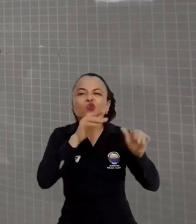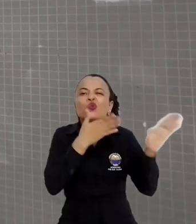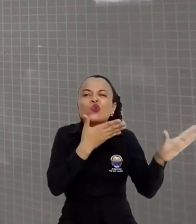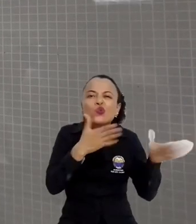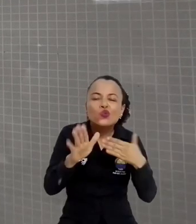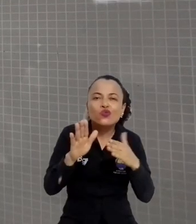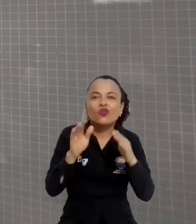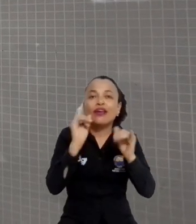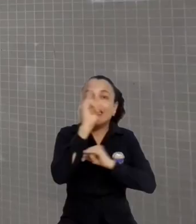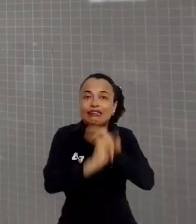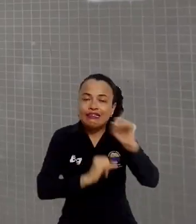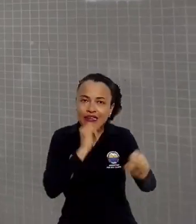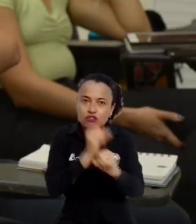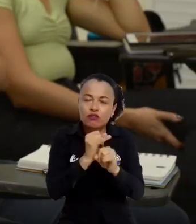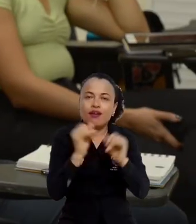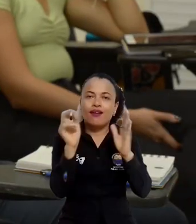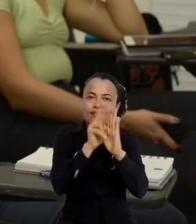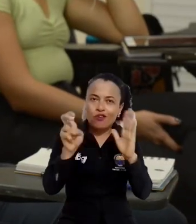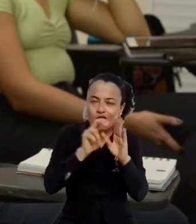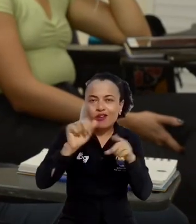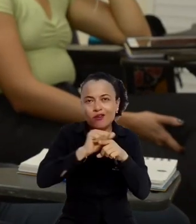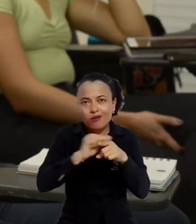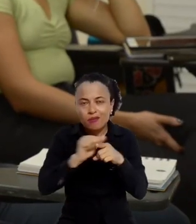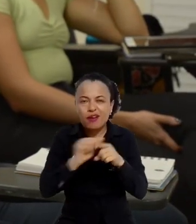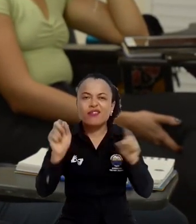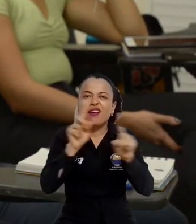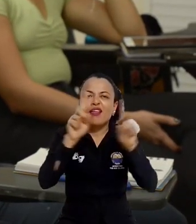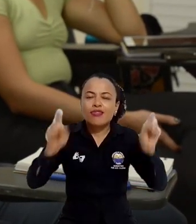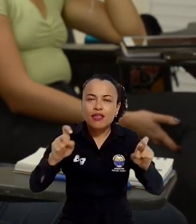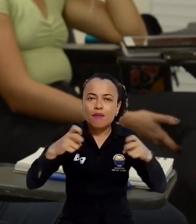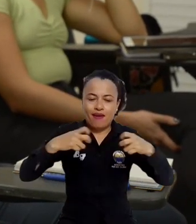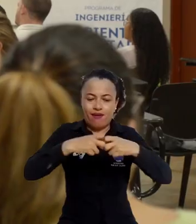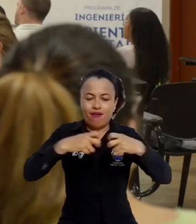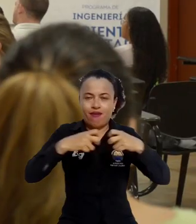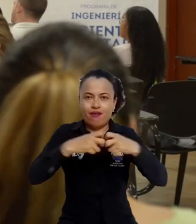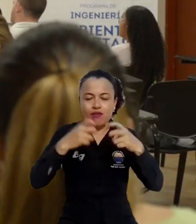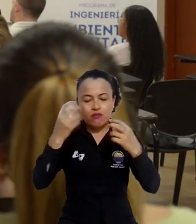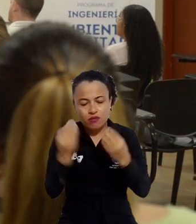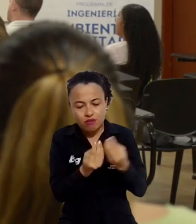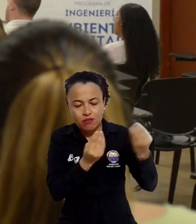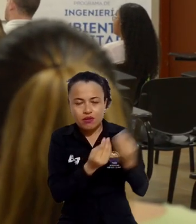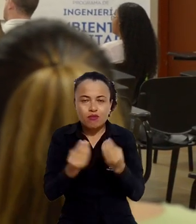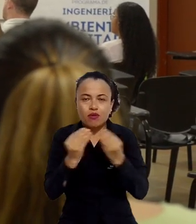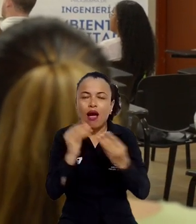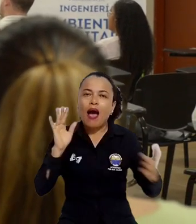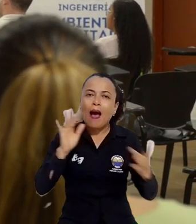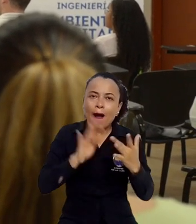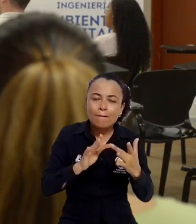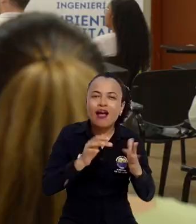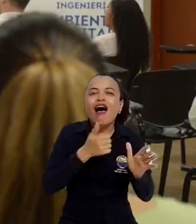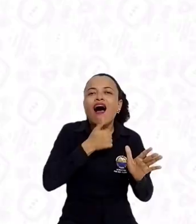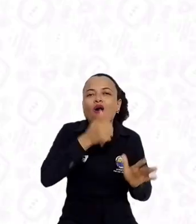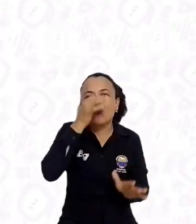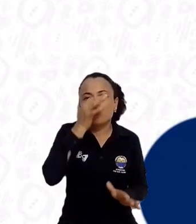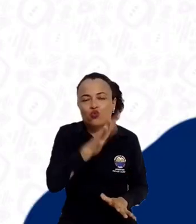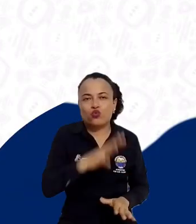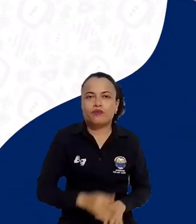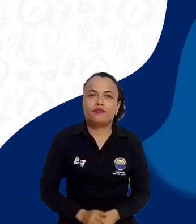internacional teórico práctico en sistemas bioelectroquímicos aplicados al tratamiento sostenible de aguas residuales.